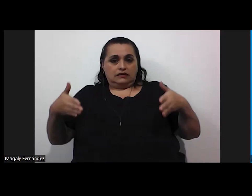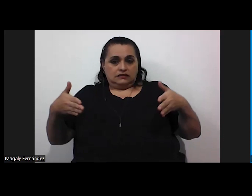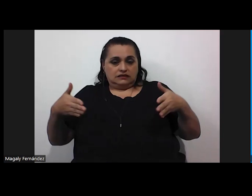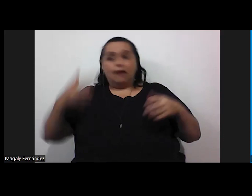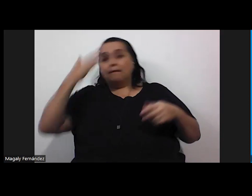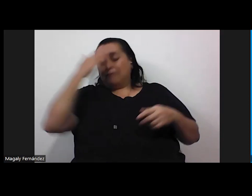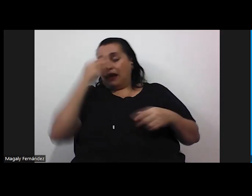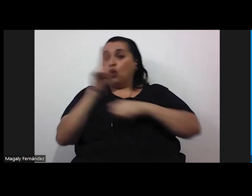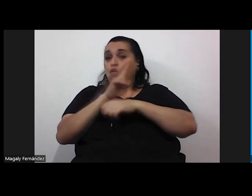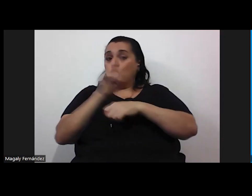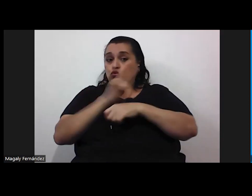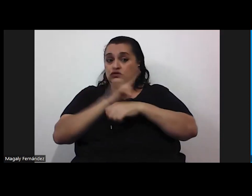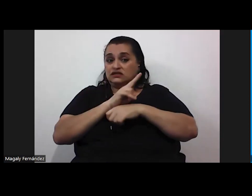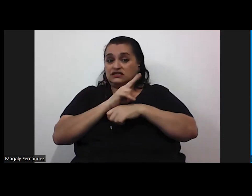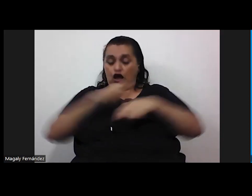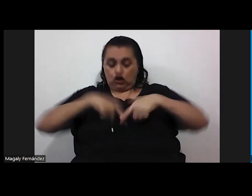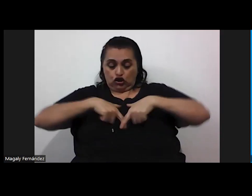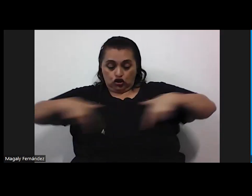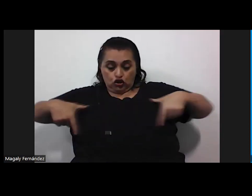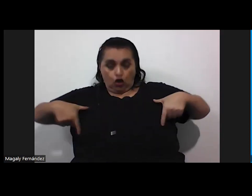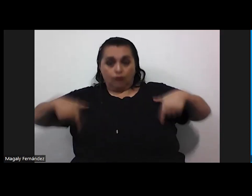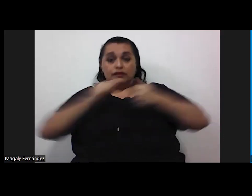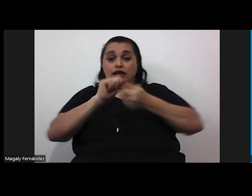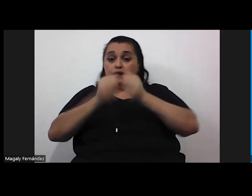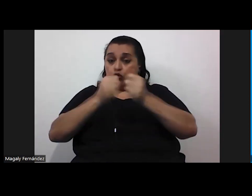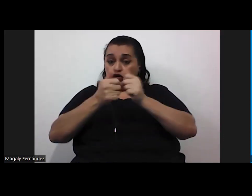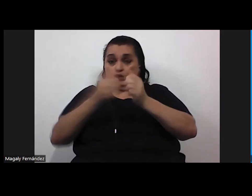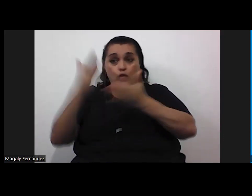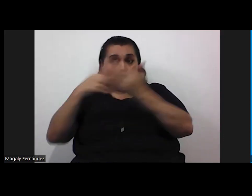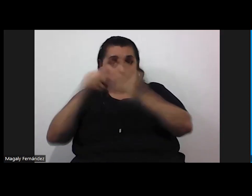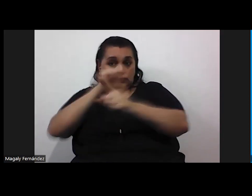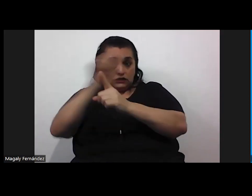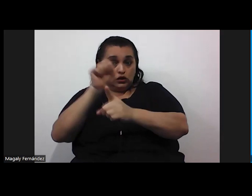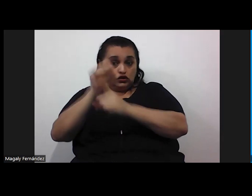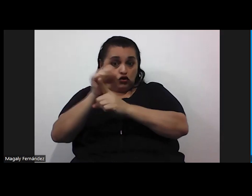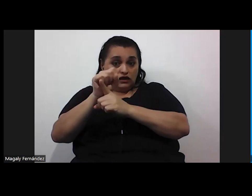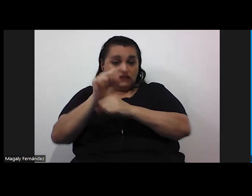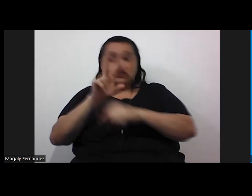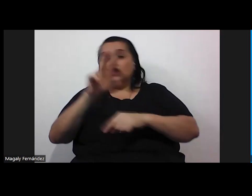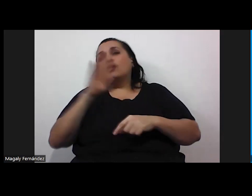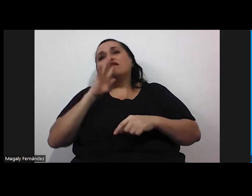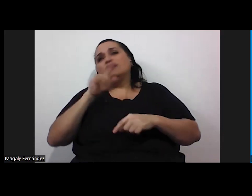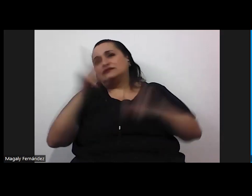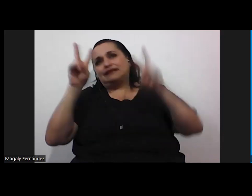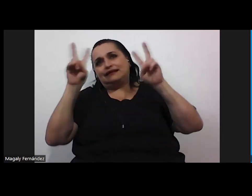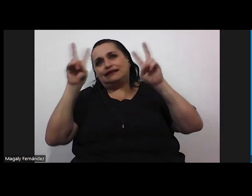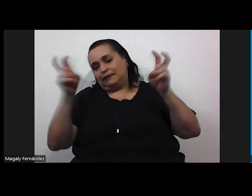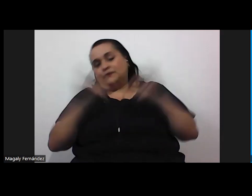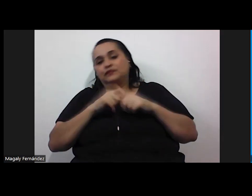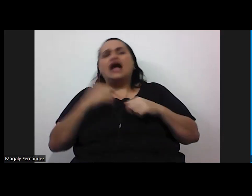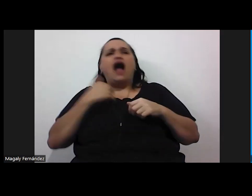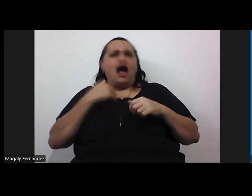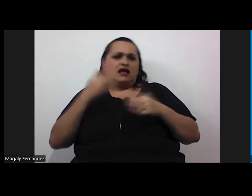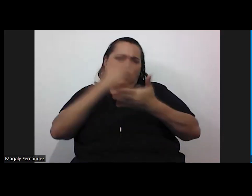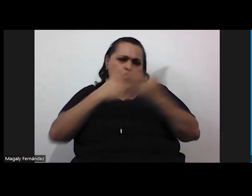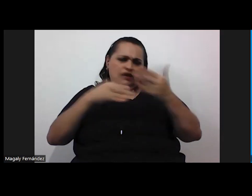utilizar este tipo de top deportivos tal vez en algunos casos no hablamos de este tema porque este tema es grandísimo hay algunas personas